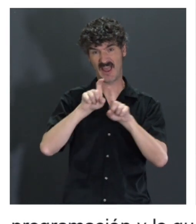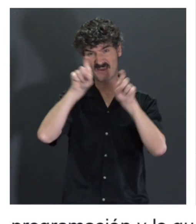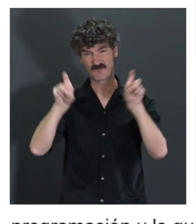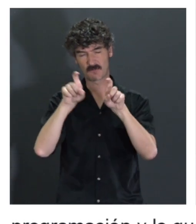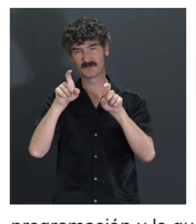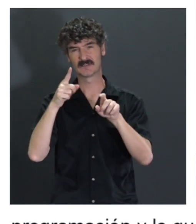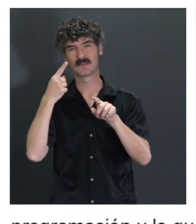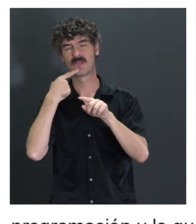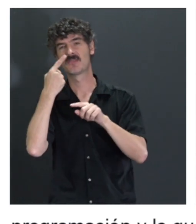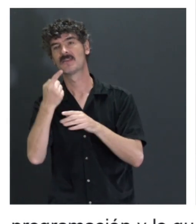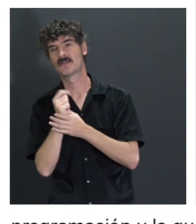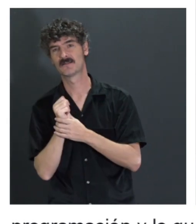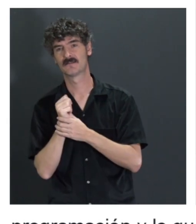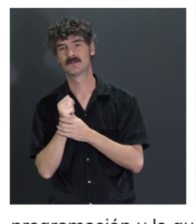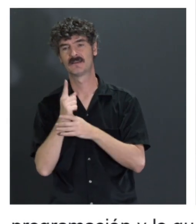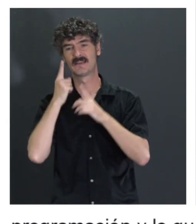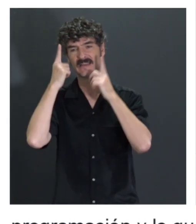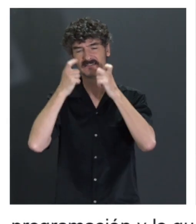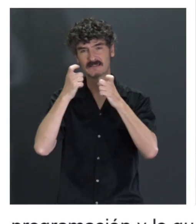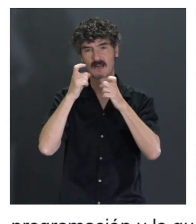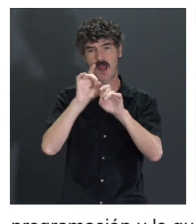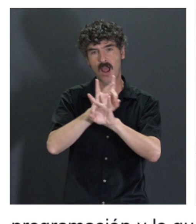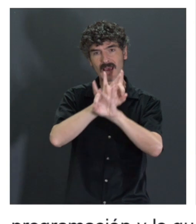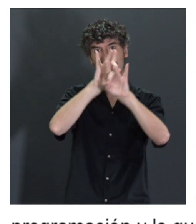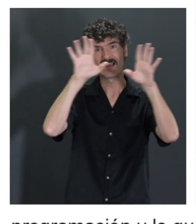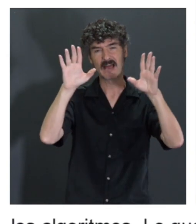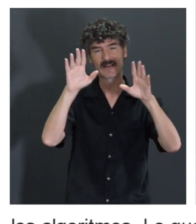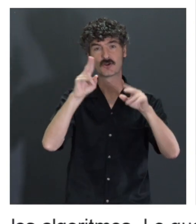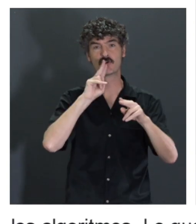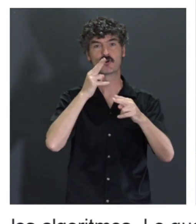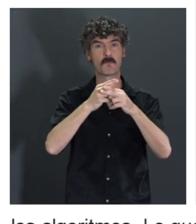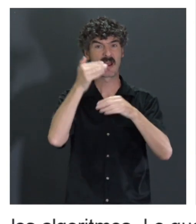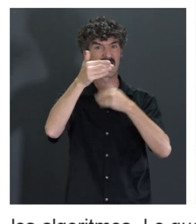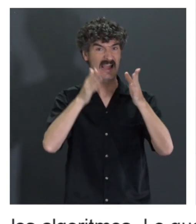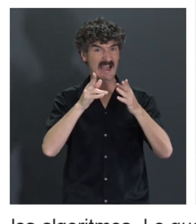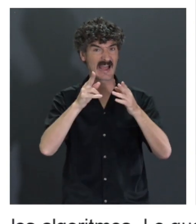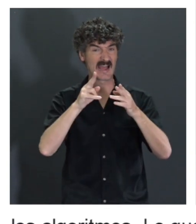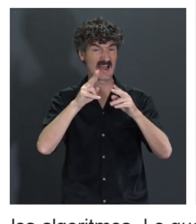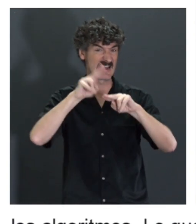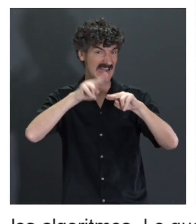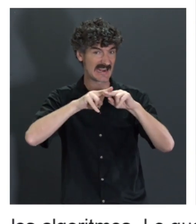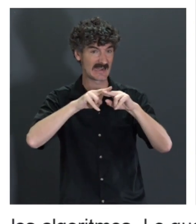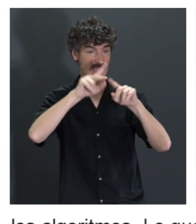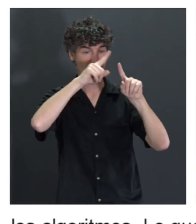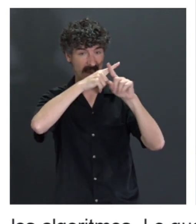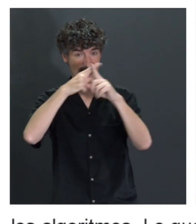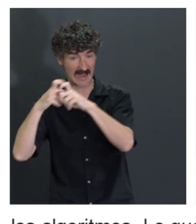fuerte acerca de intentar hacer más transparentes las cajas negras de los algoritmos, de algunas sías.